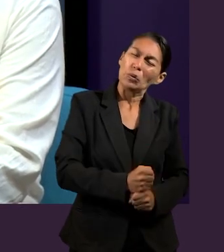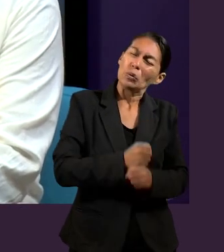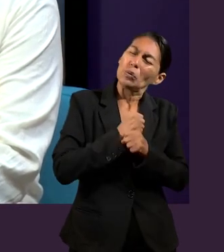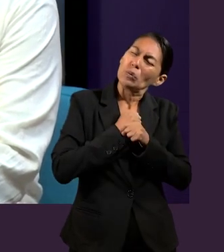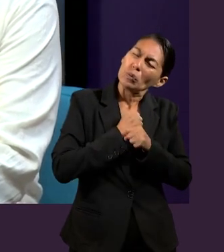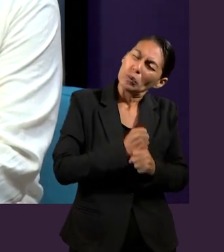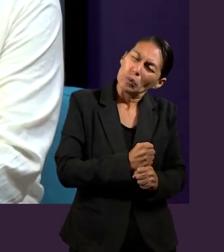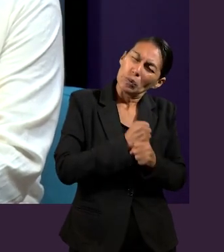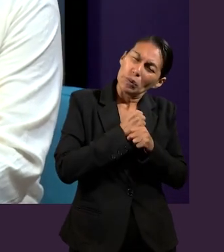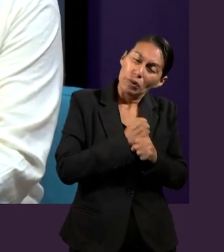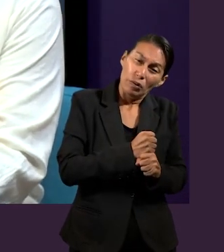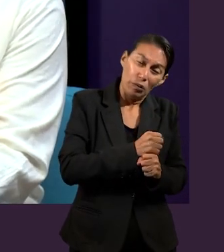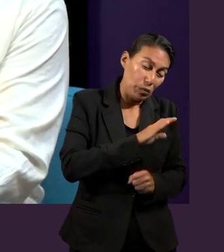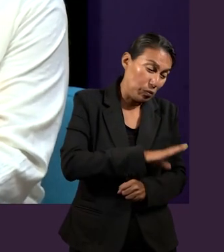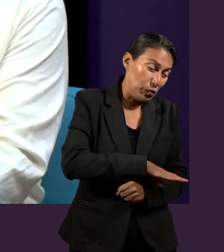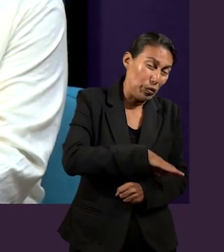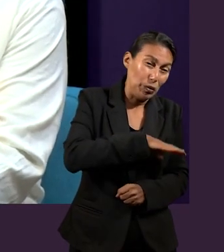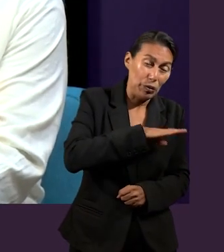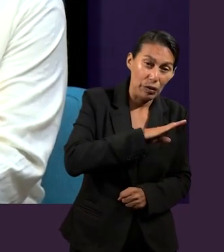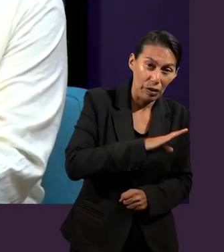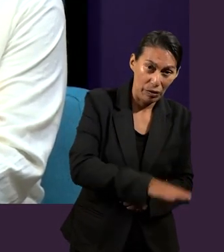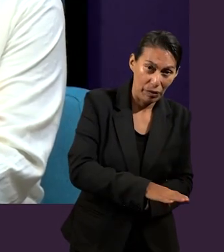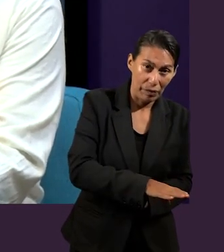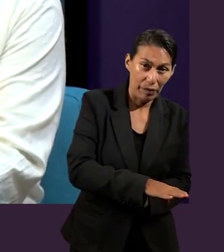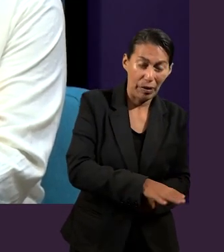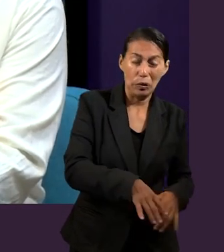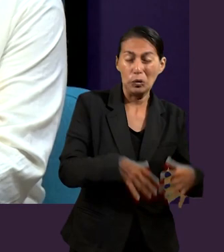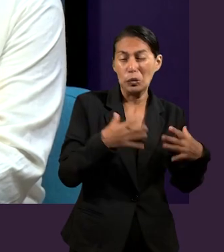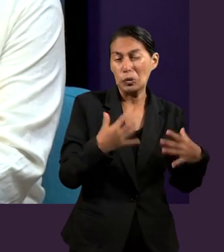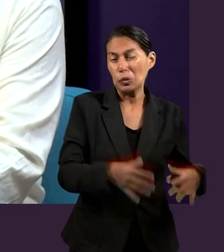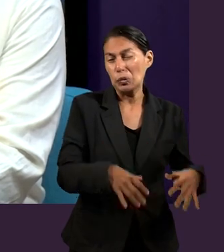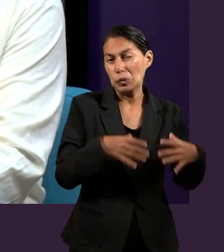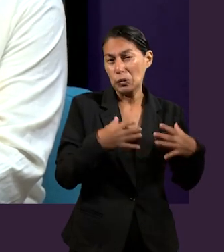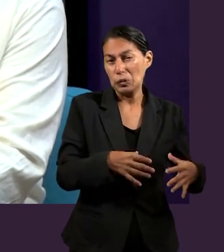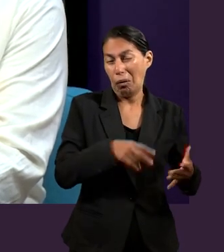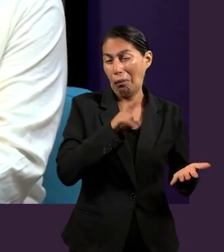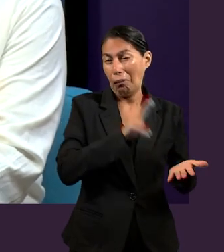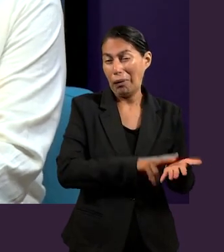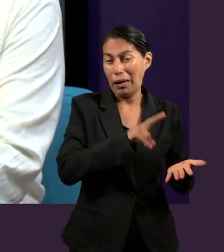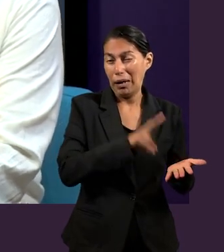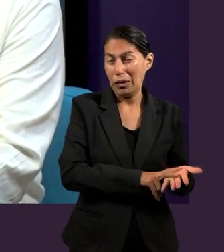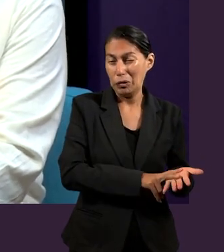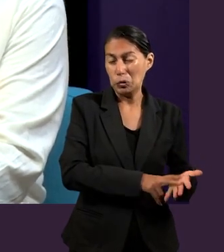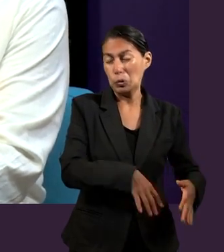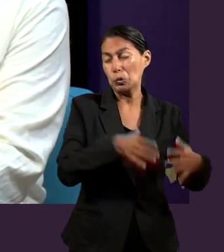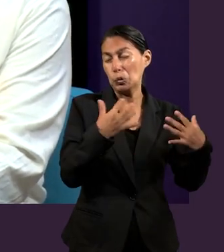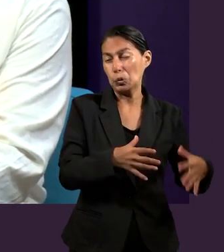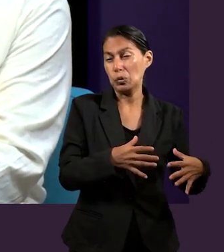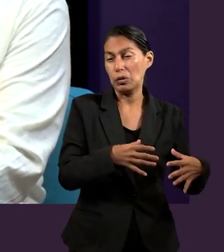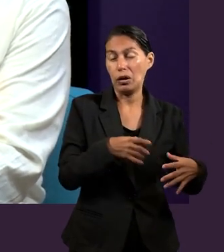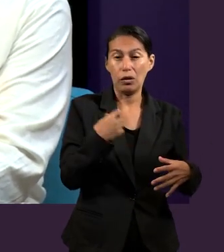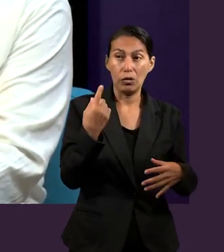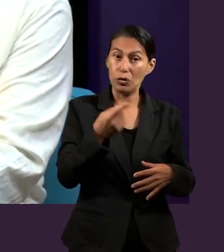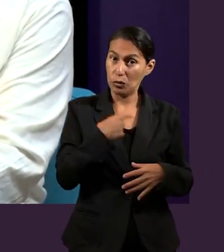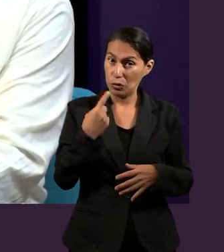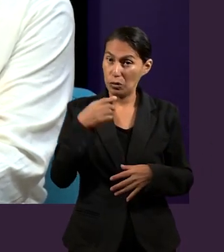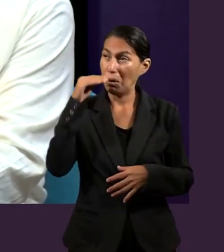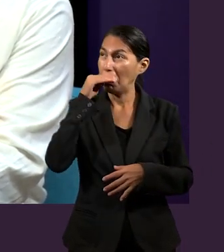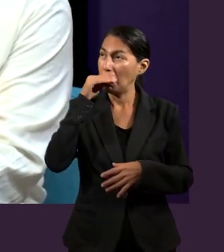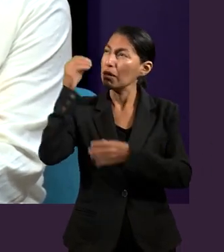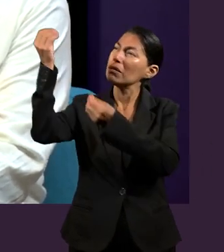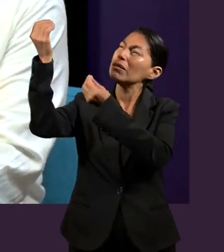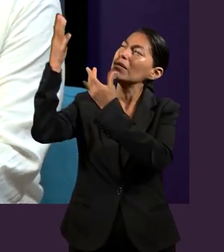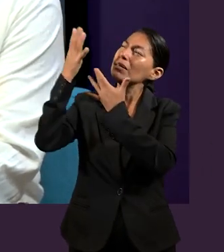es inmensa. Y aunque es gratis para nosotros, tenemos una gran responsabilidad